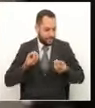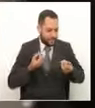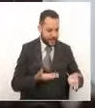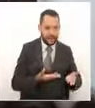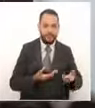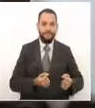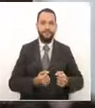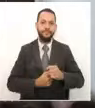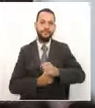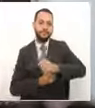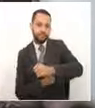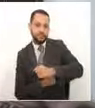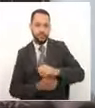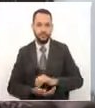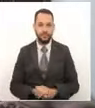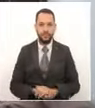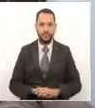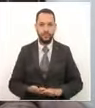nivel psicosocial.